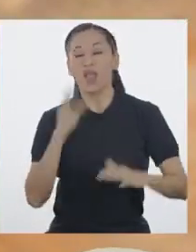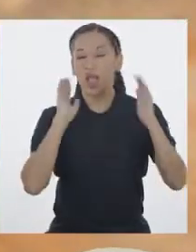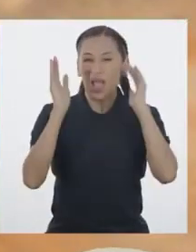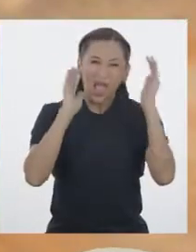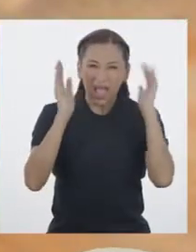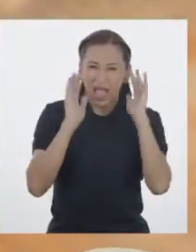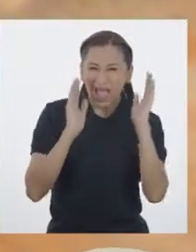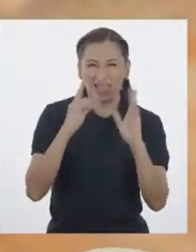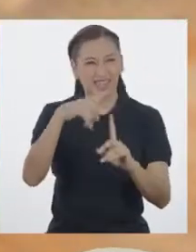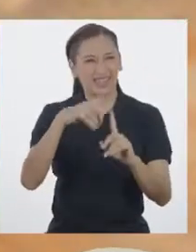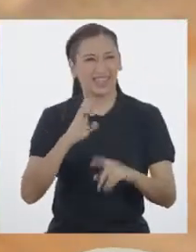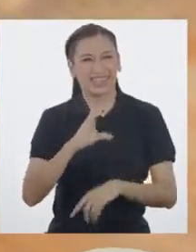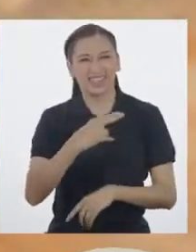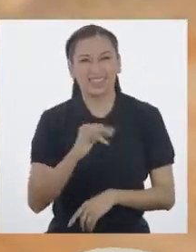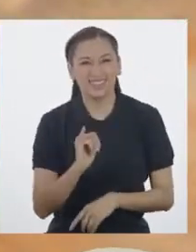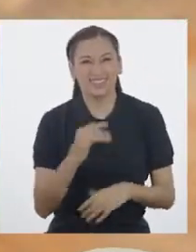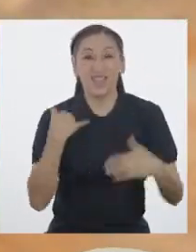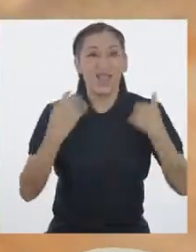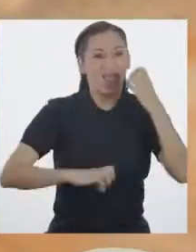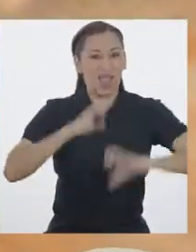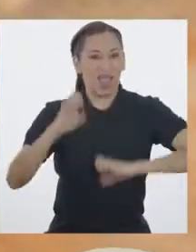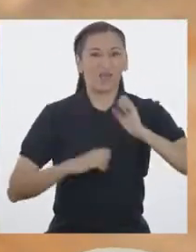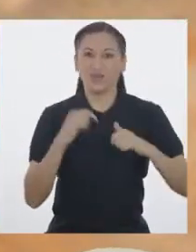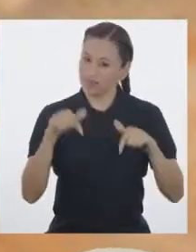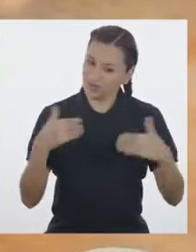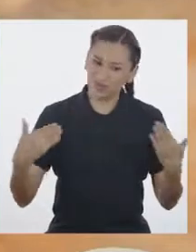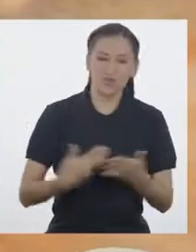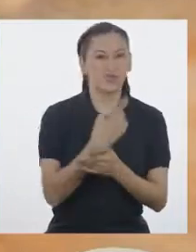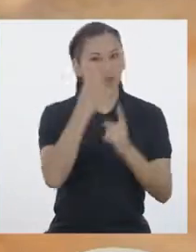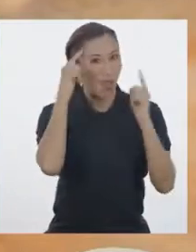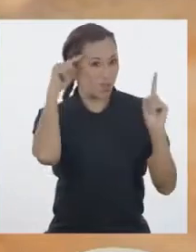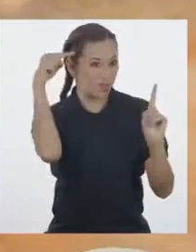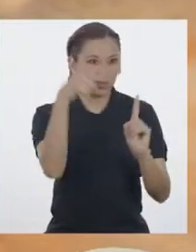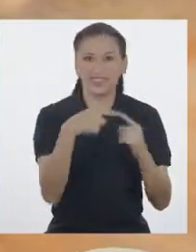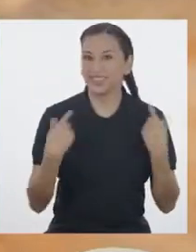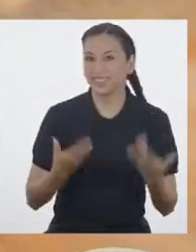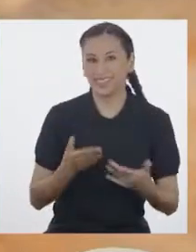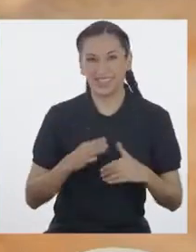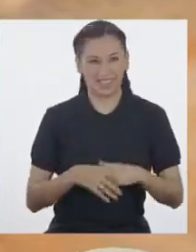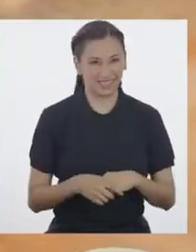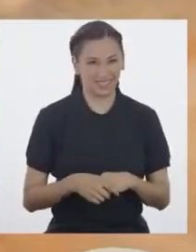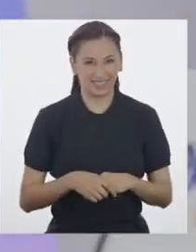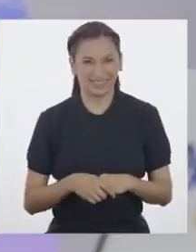¡Hola, Tetchy! ¡Qué emoción este nuevo desafío!